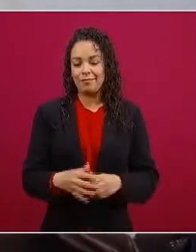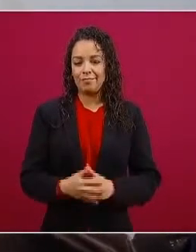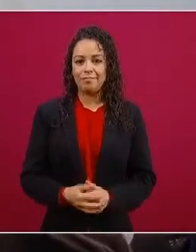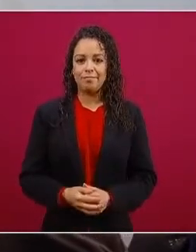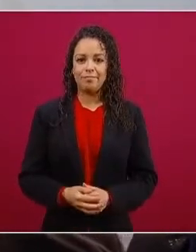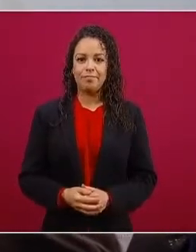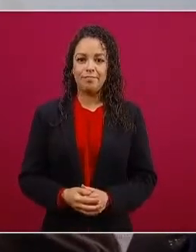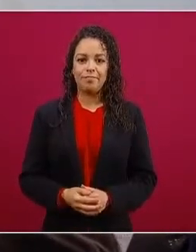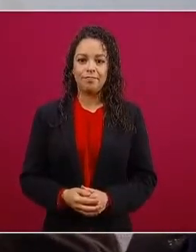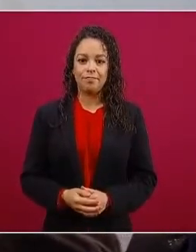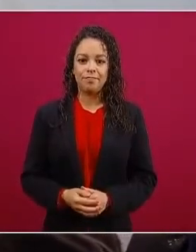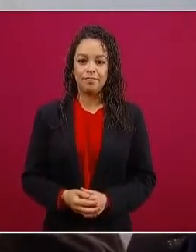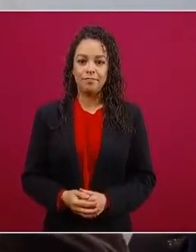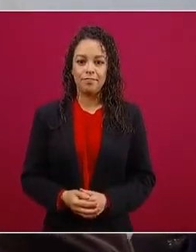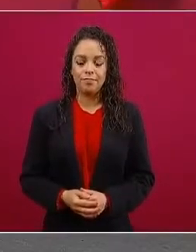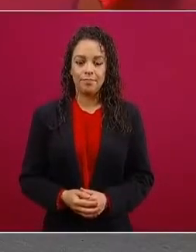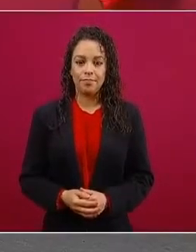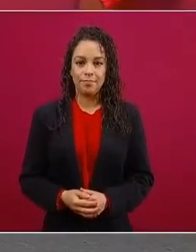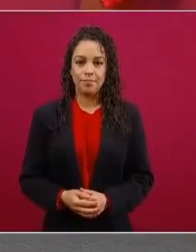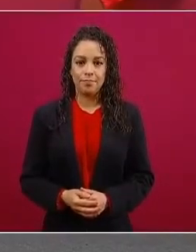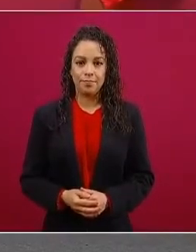ese ingreso